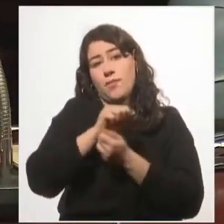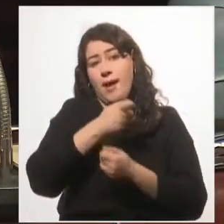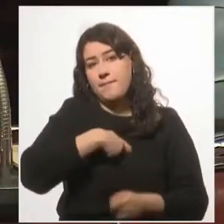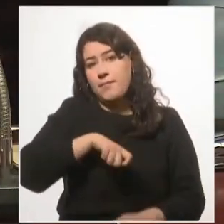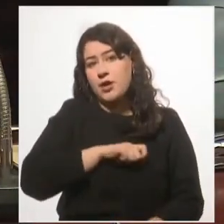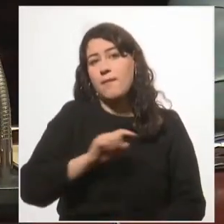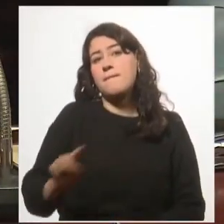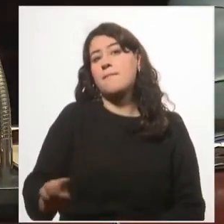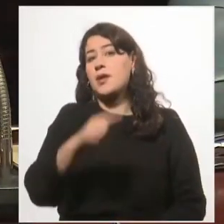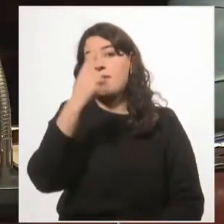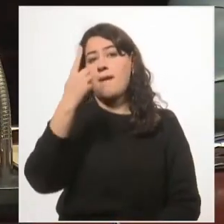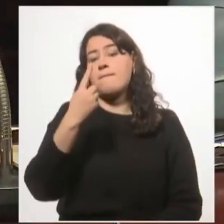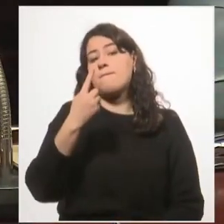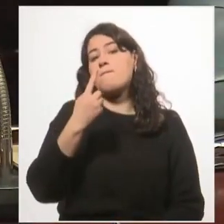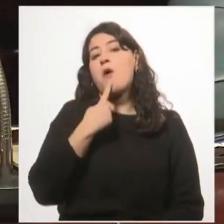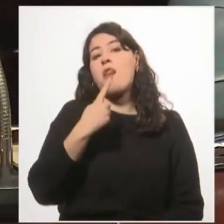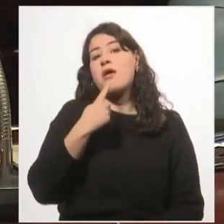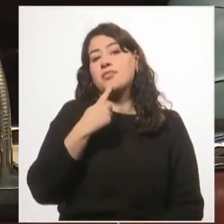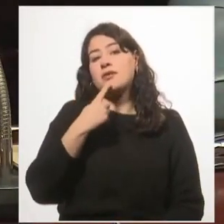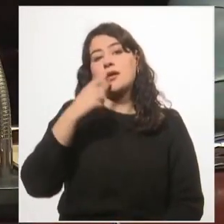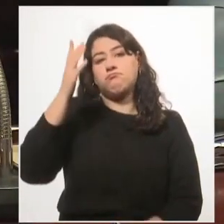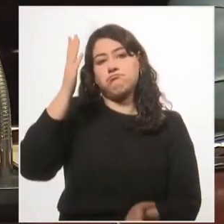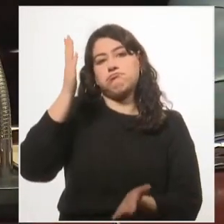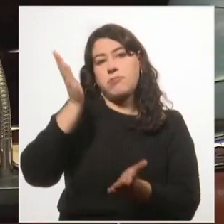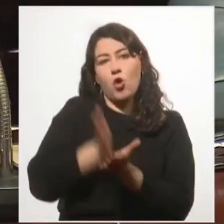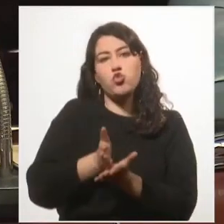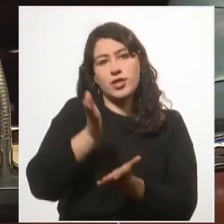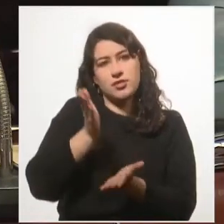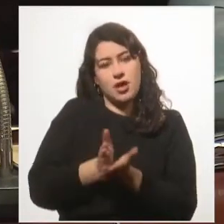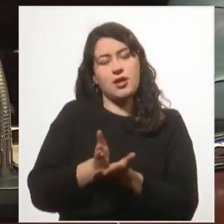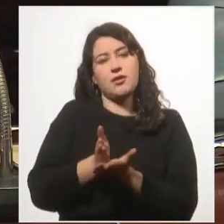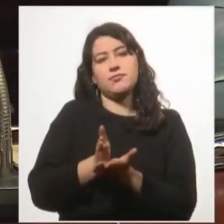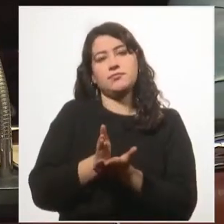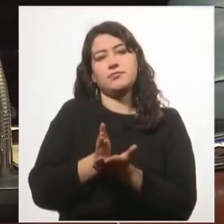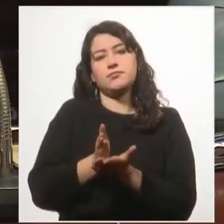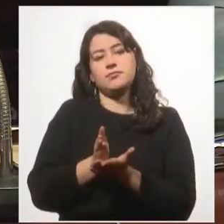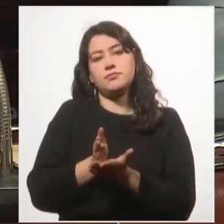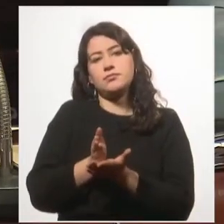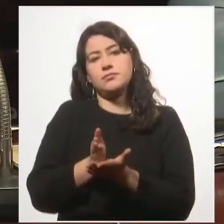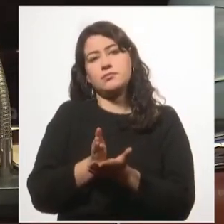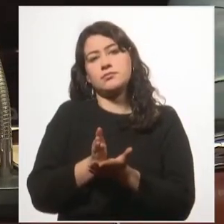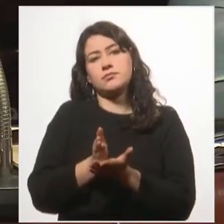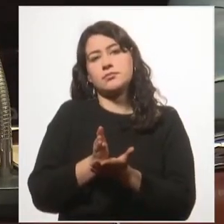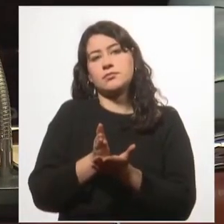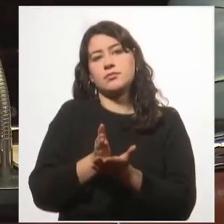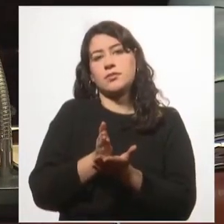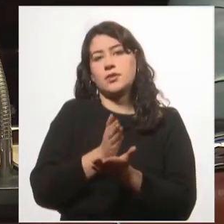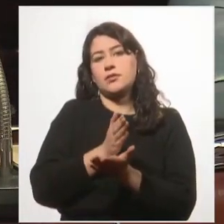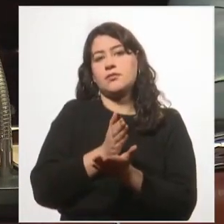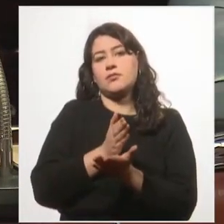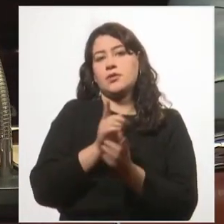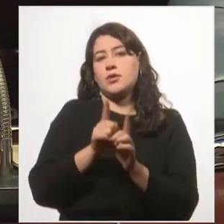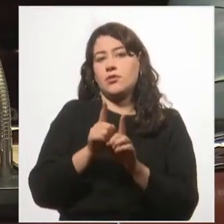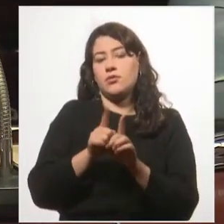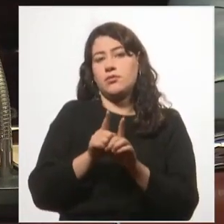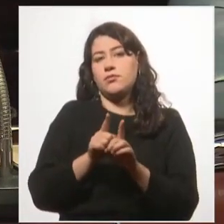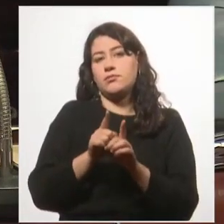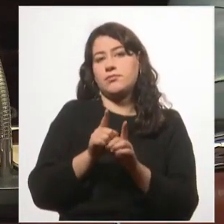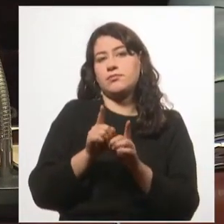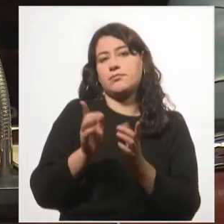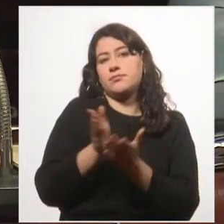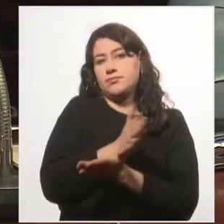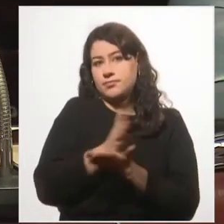centralista, autoritaria y discriminadora para los hispanoamericanos de los Borbones,